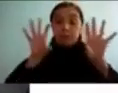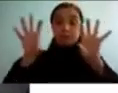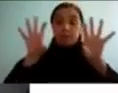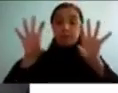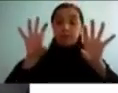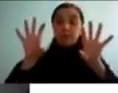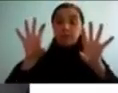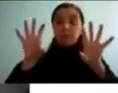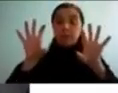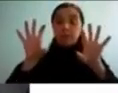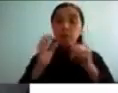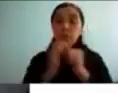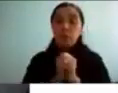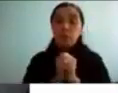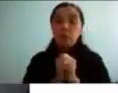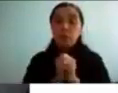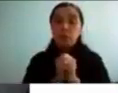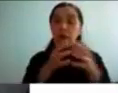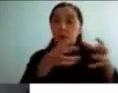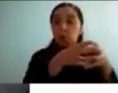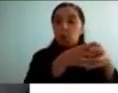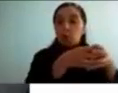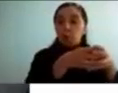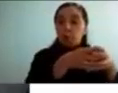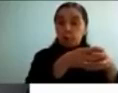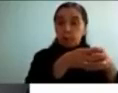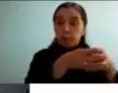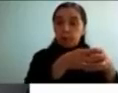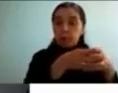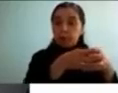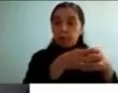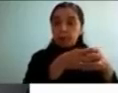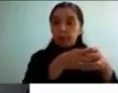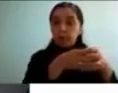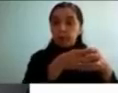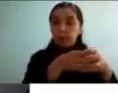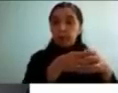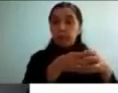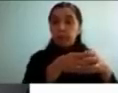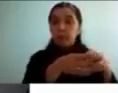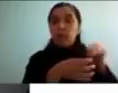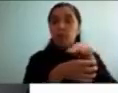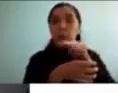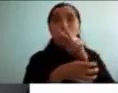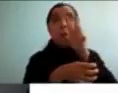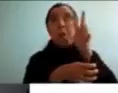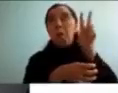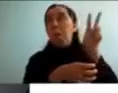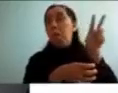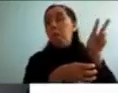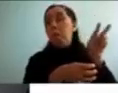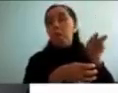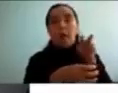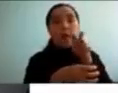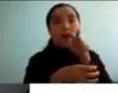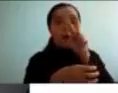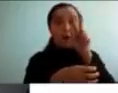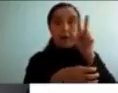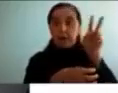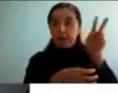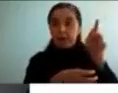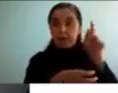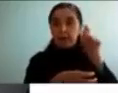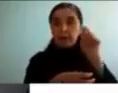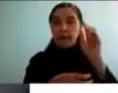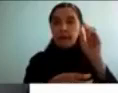parte el fenotipo TDAH inatento donde tendríamos